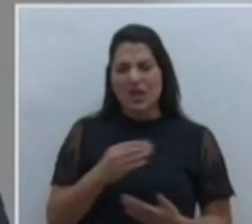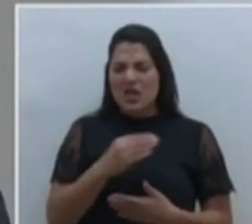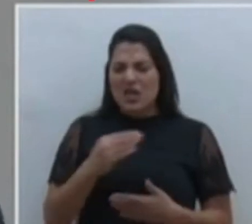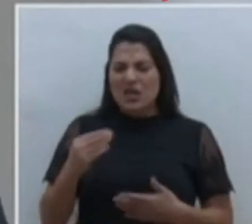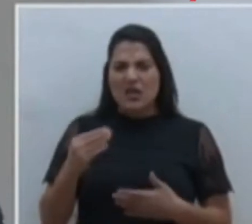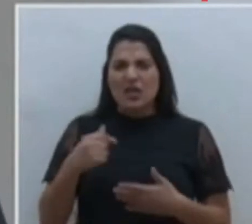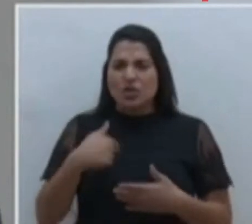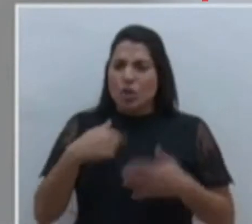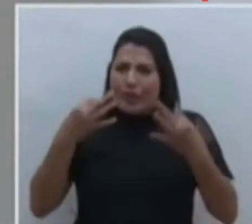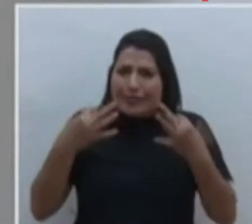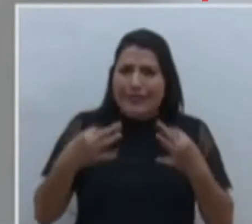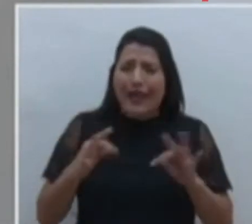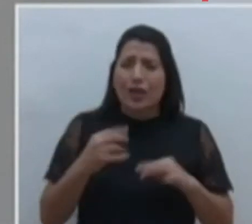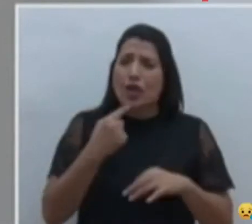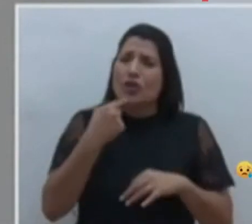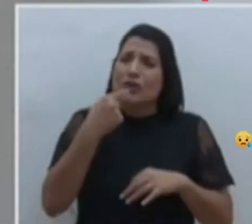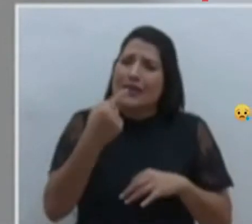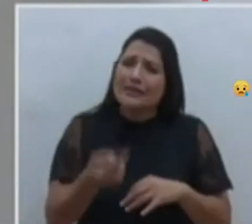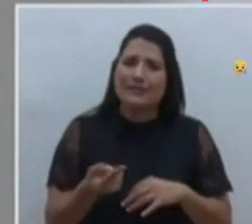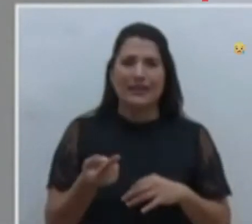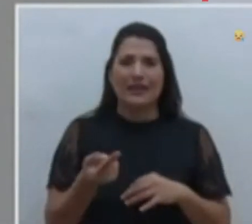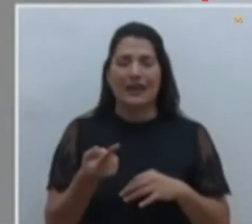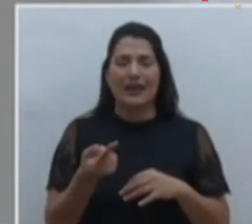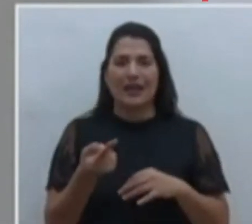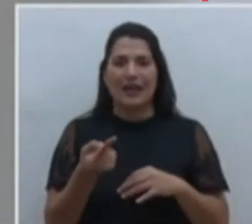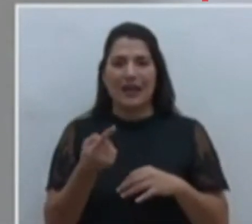Trato de decir el mensaje de diferentes formas,